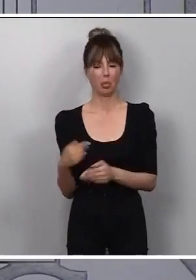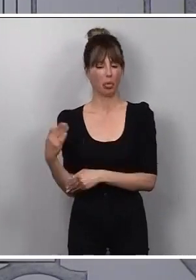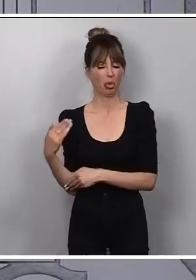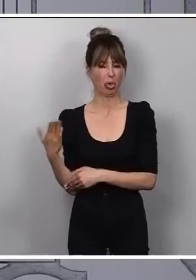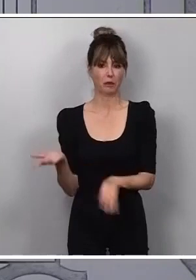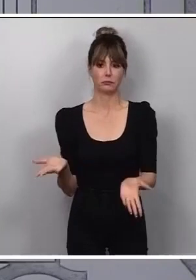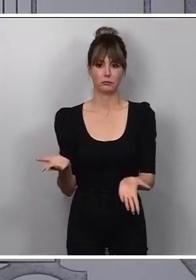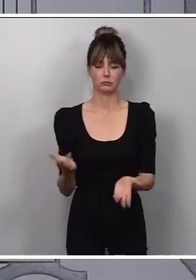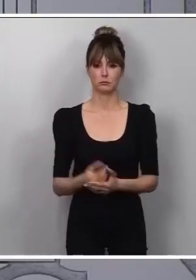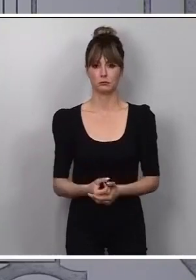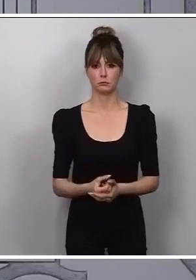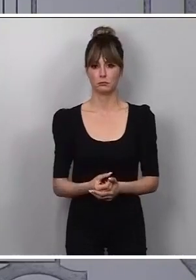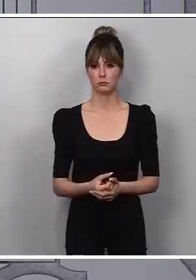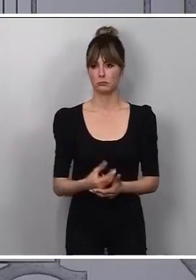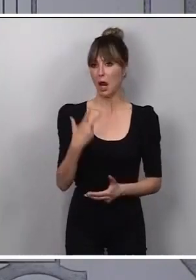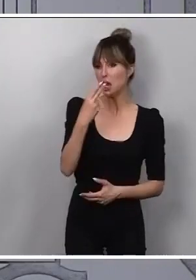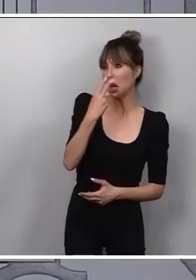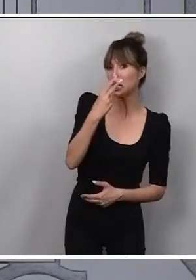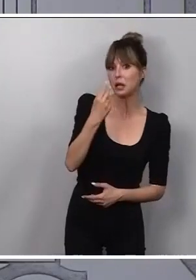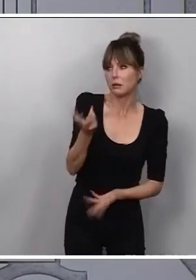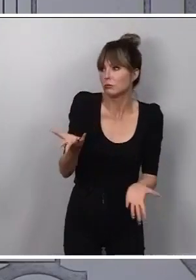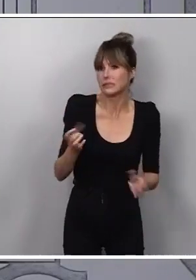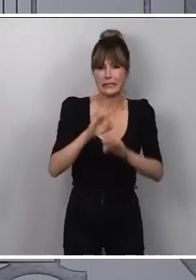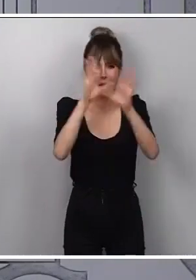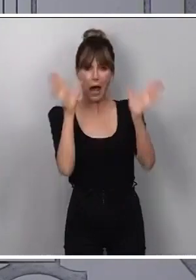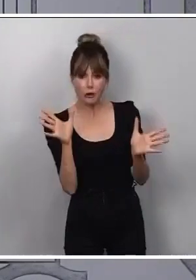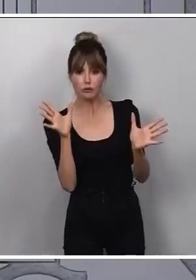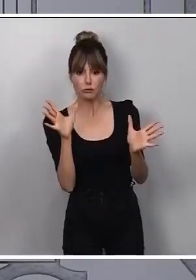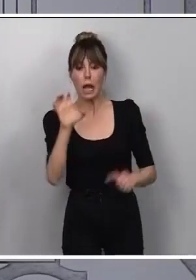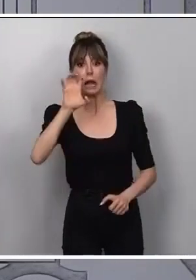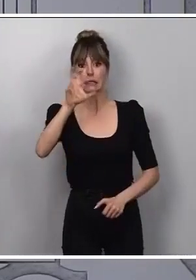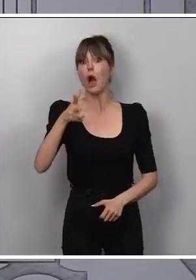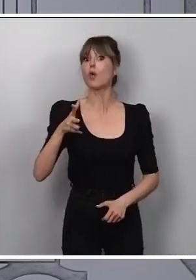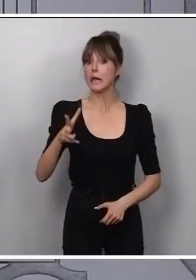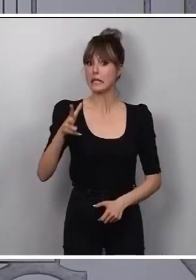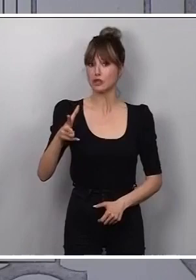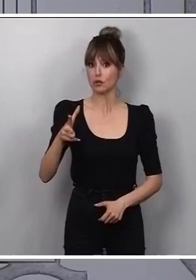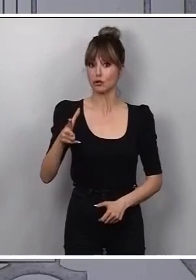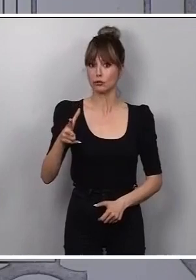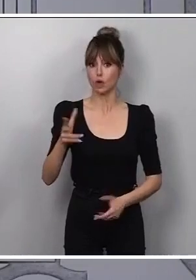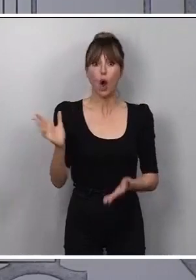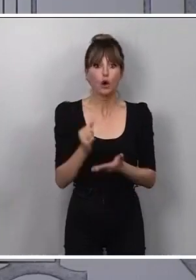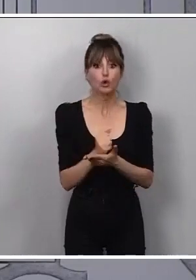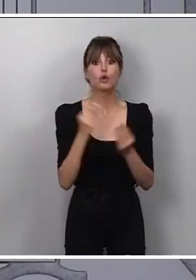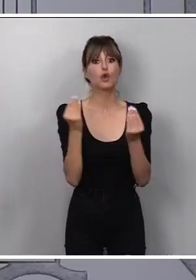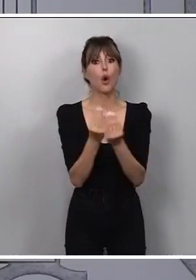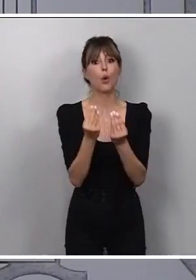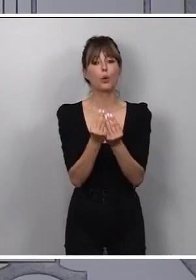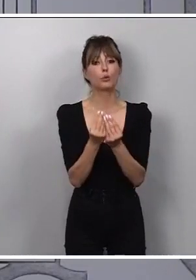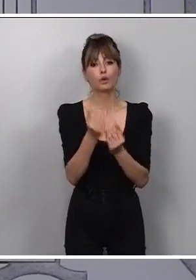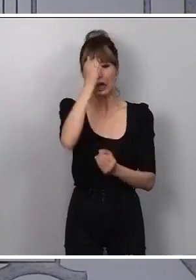Y negar lo evidente, y es que gracias al propio Estado de Derecho, entre todos logramos derrotar al